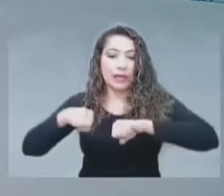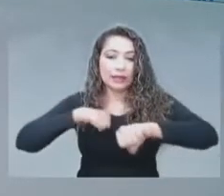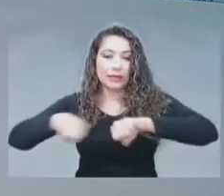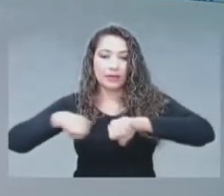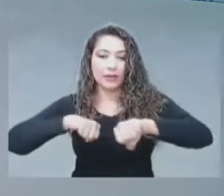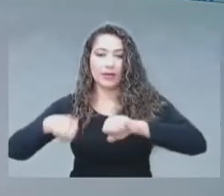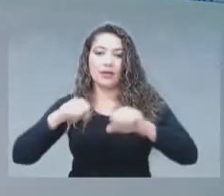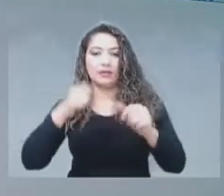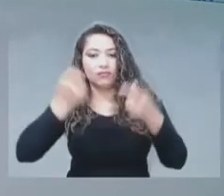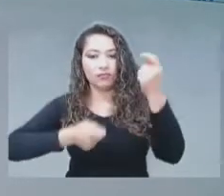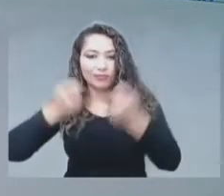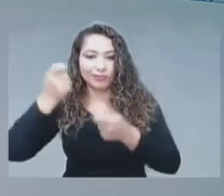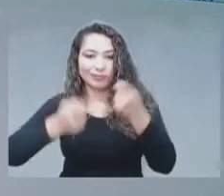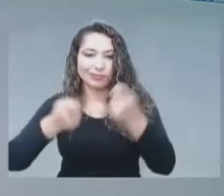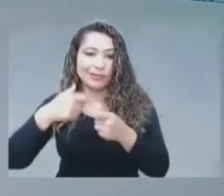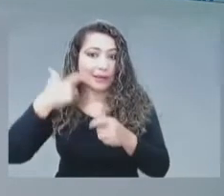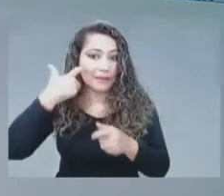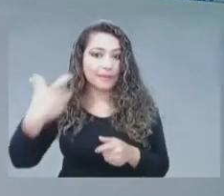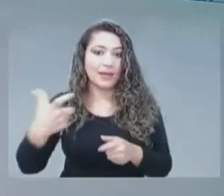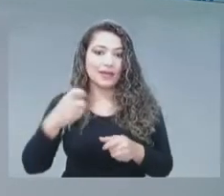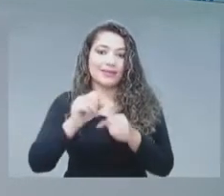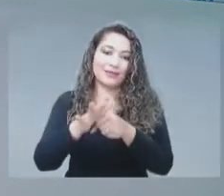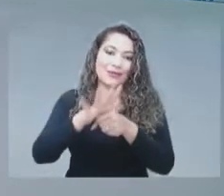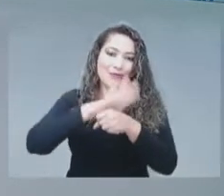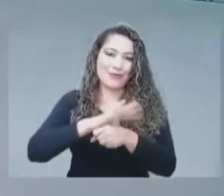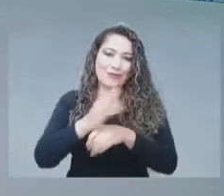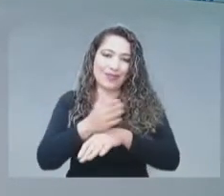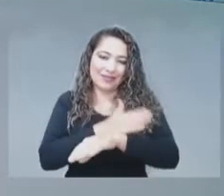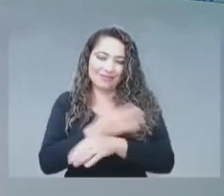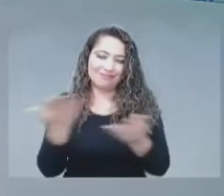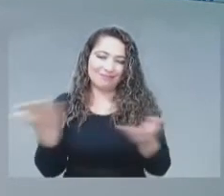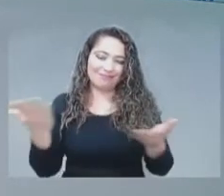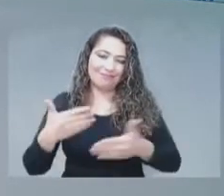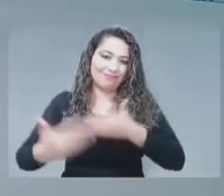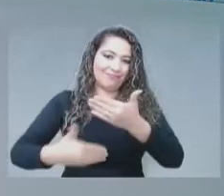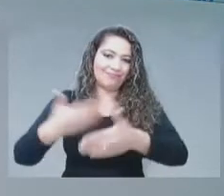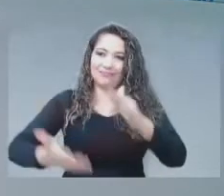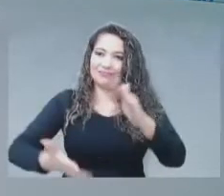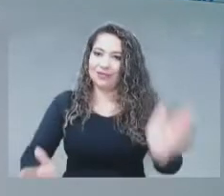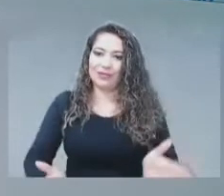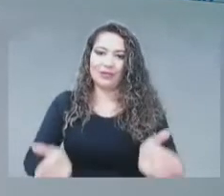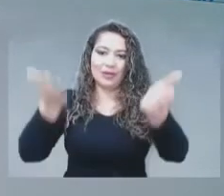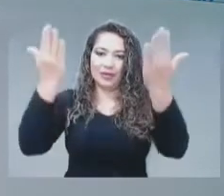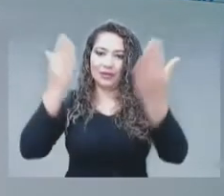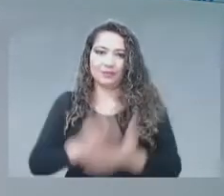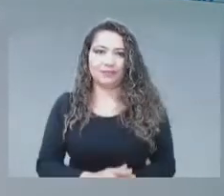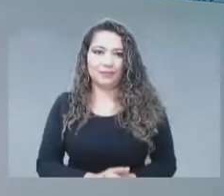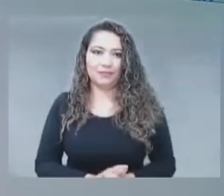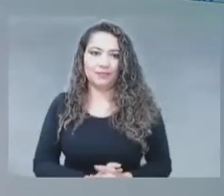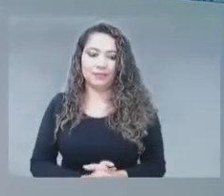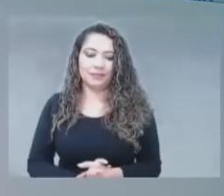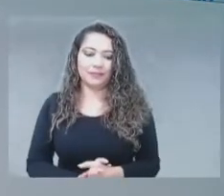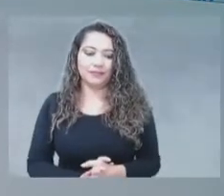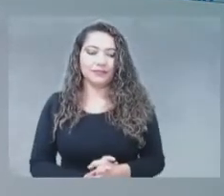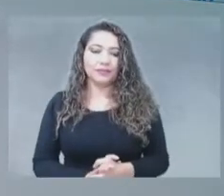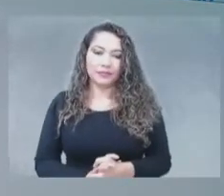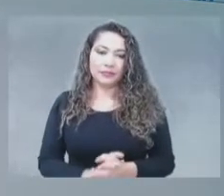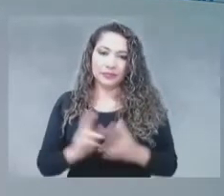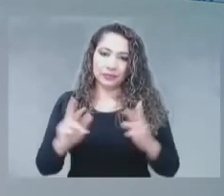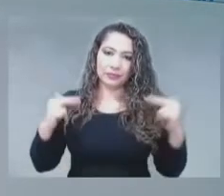de la pandemia de COVID. Pues bien, allí nos reunimos, trabajamos con